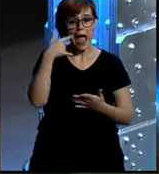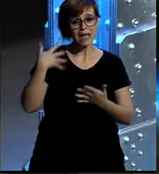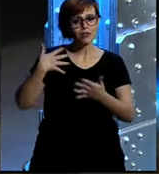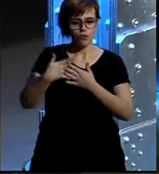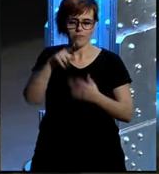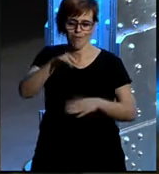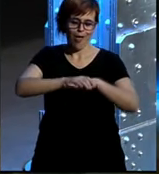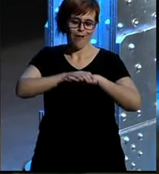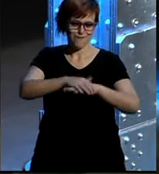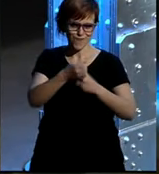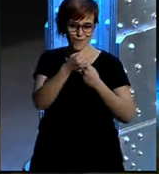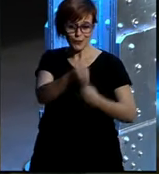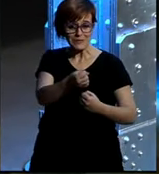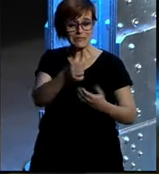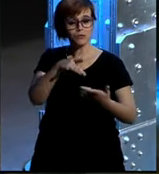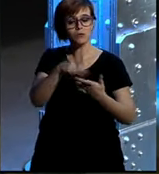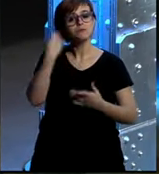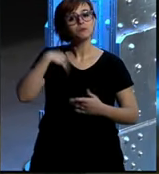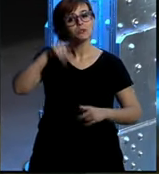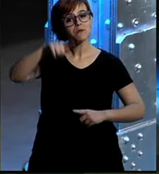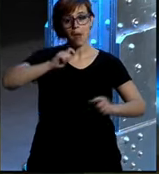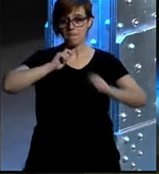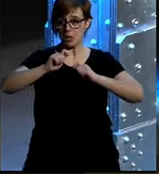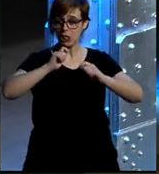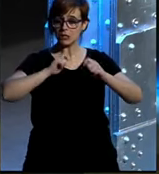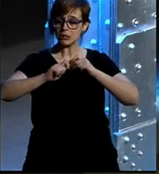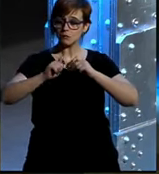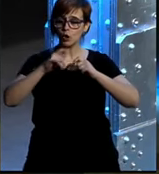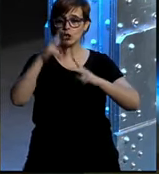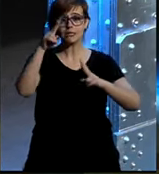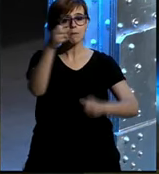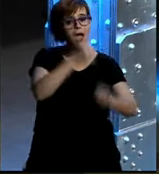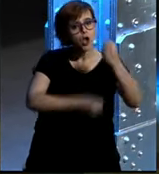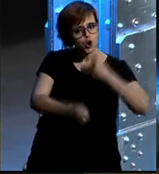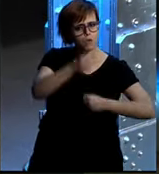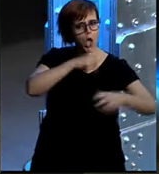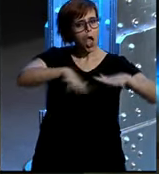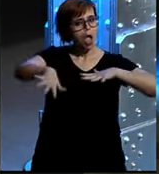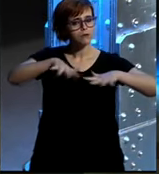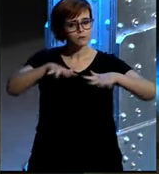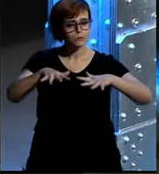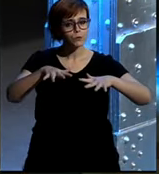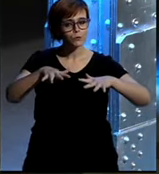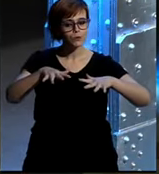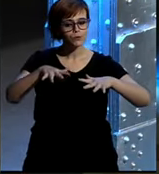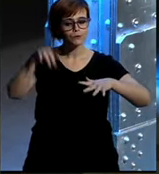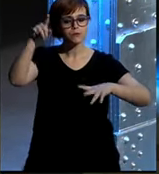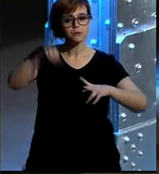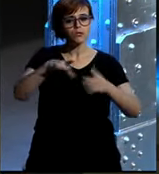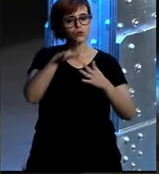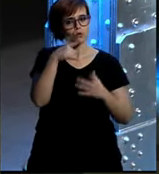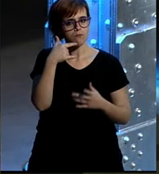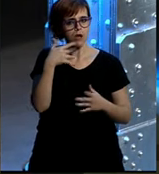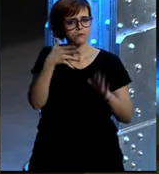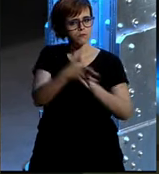colega es decir ha estado ejerciendo el periodismo económico activo ha sido uno de los grandes